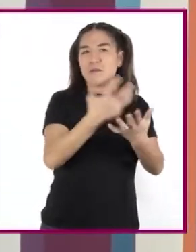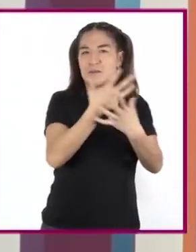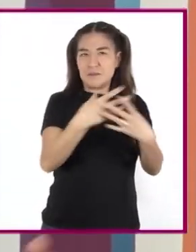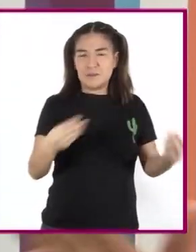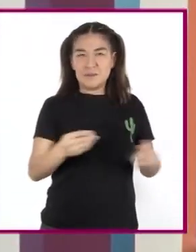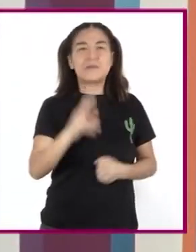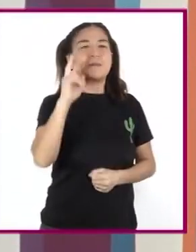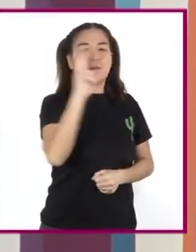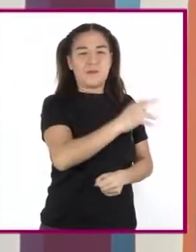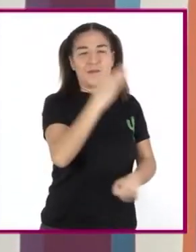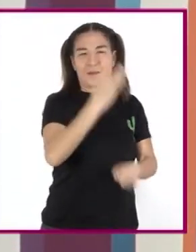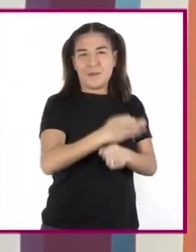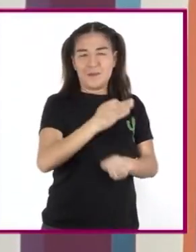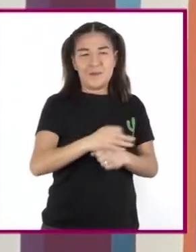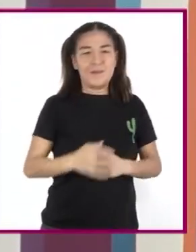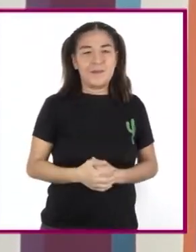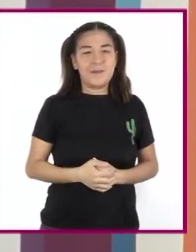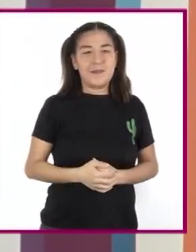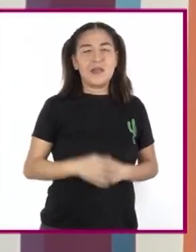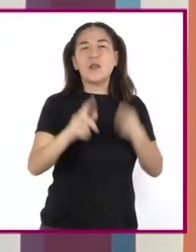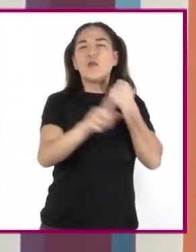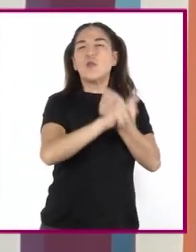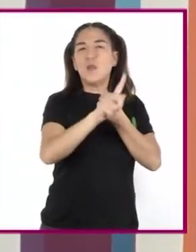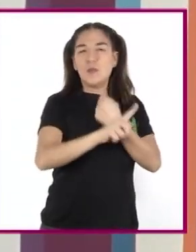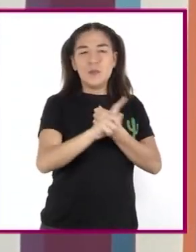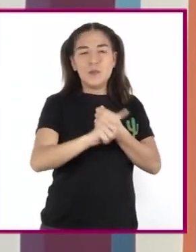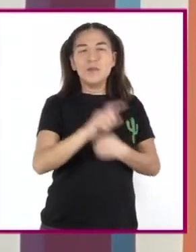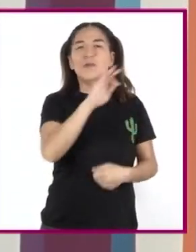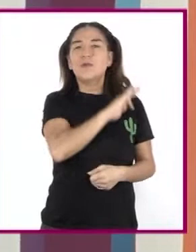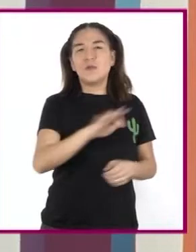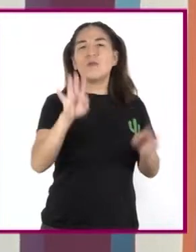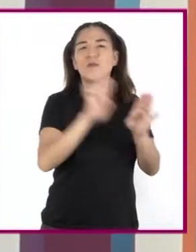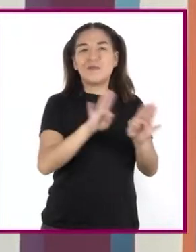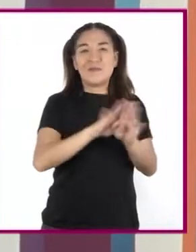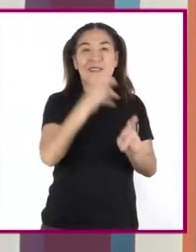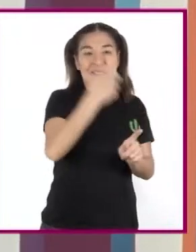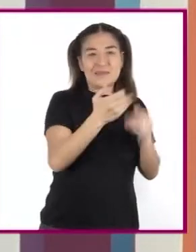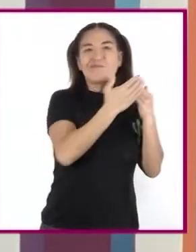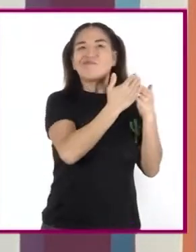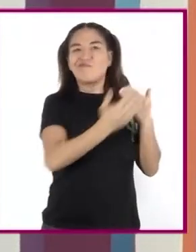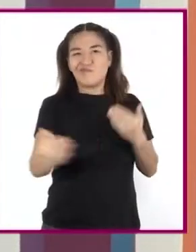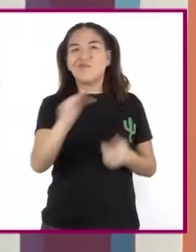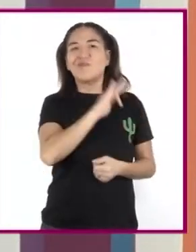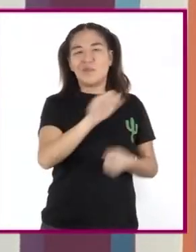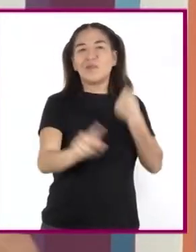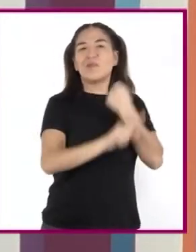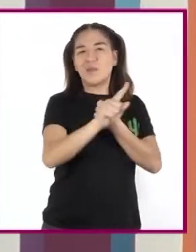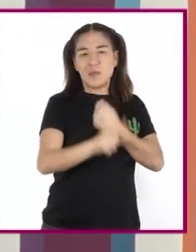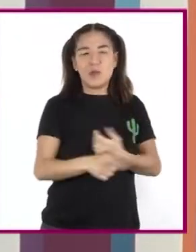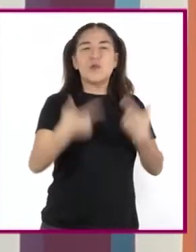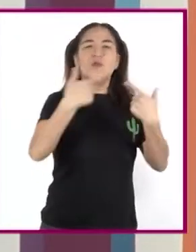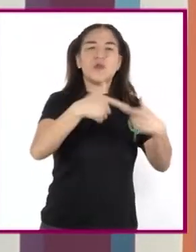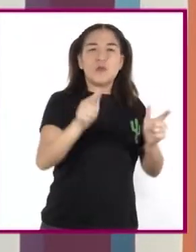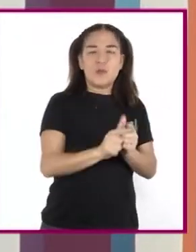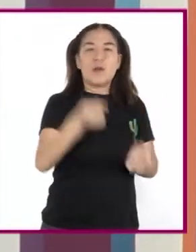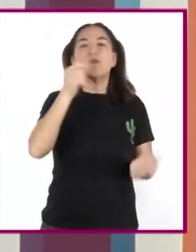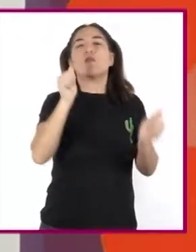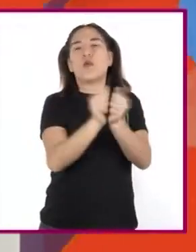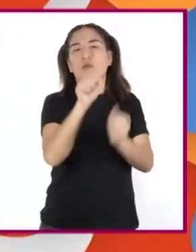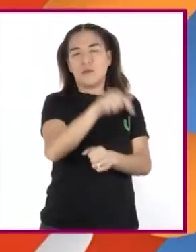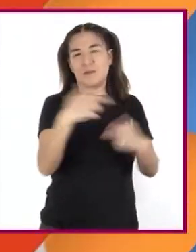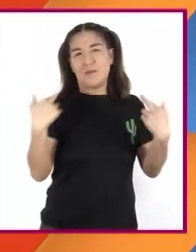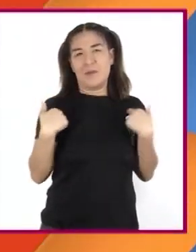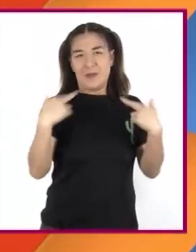Veamos y escuchemos una situación que puede desencadenar un conflicto de un grupo con su maestro.